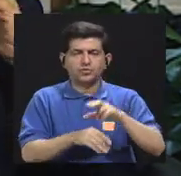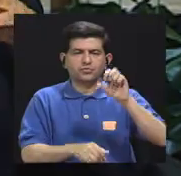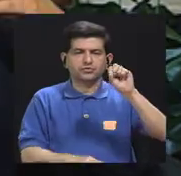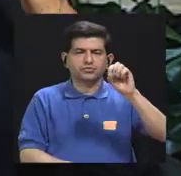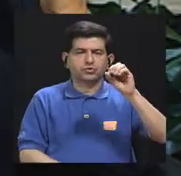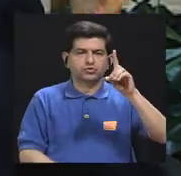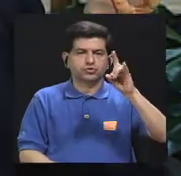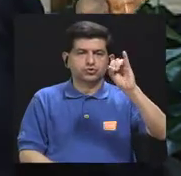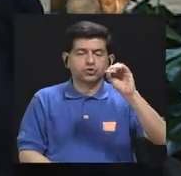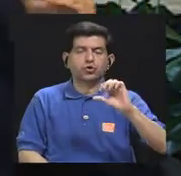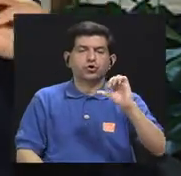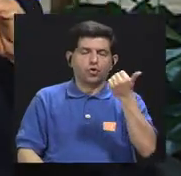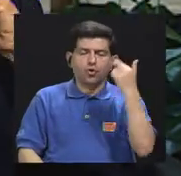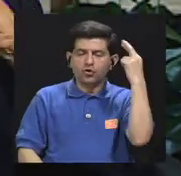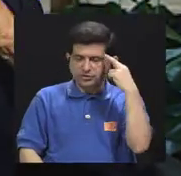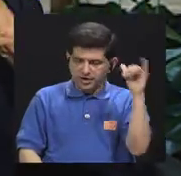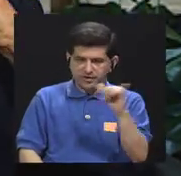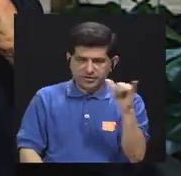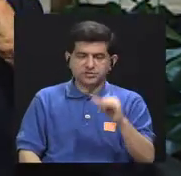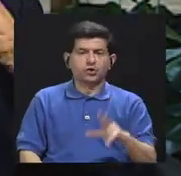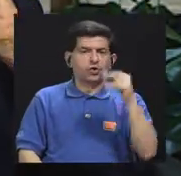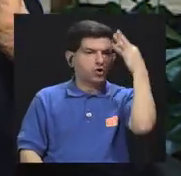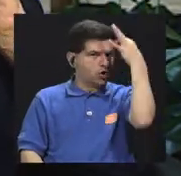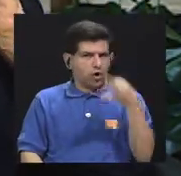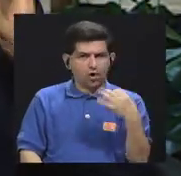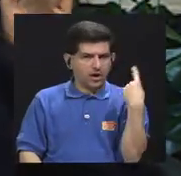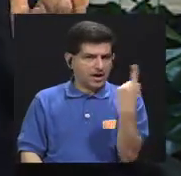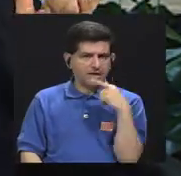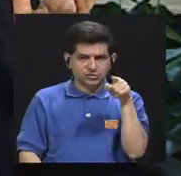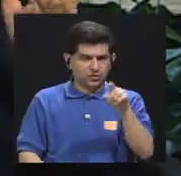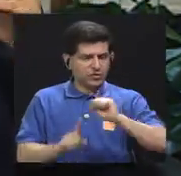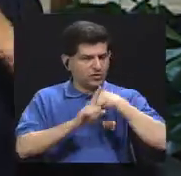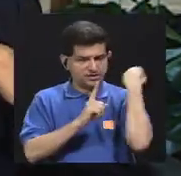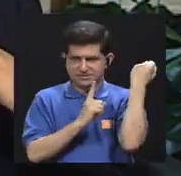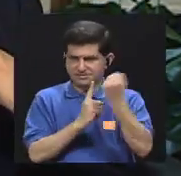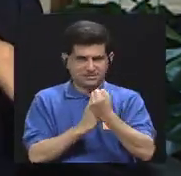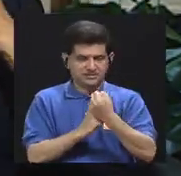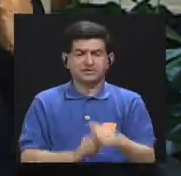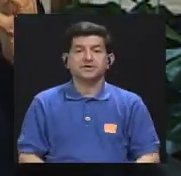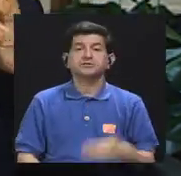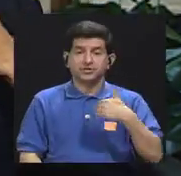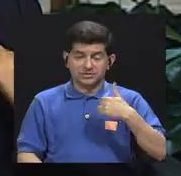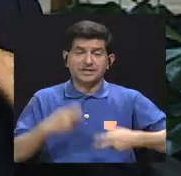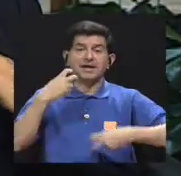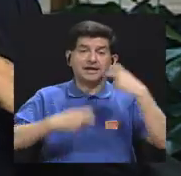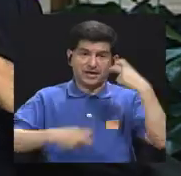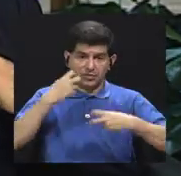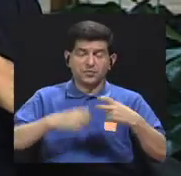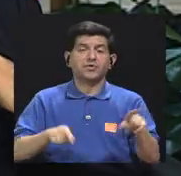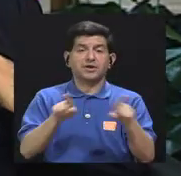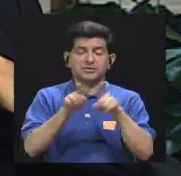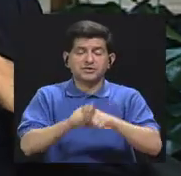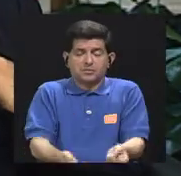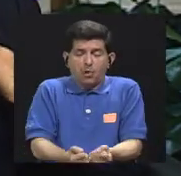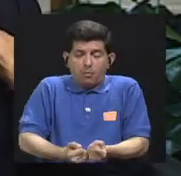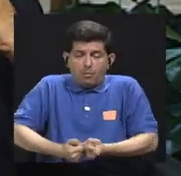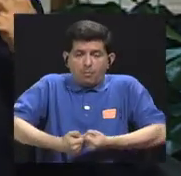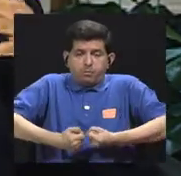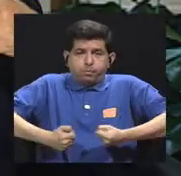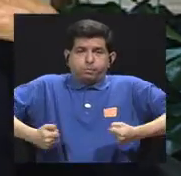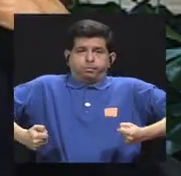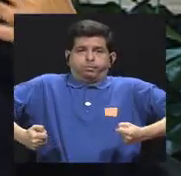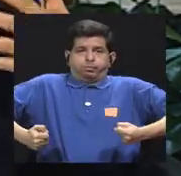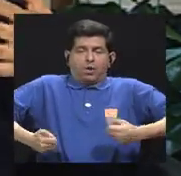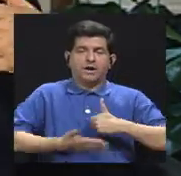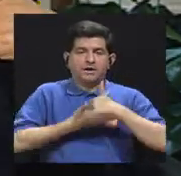y hay otros factores verdad para que no crean que es la única medida porque tenemos un problema una epidemia de obesidad que